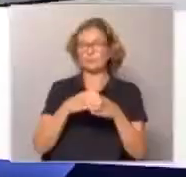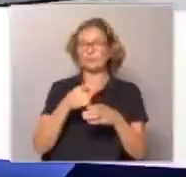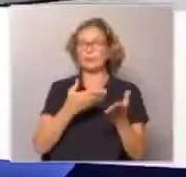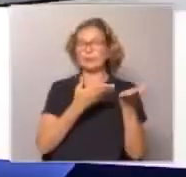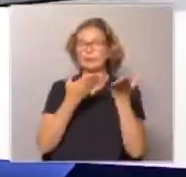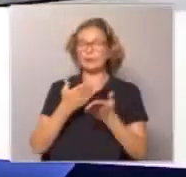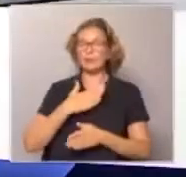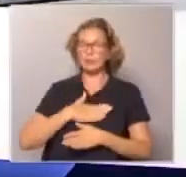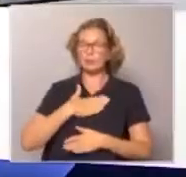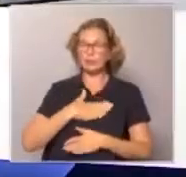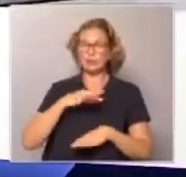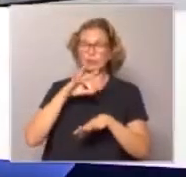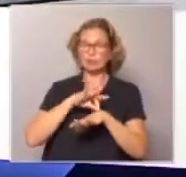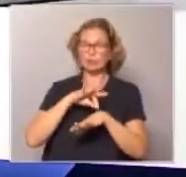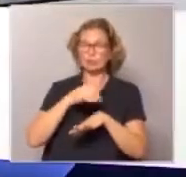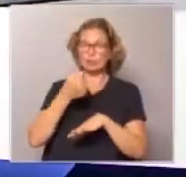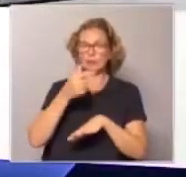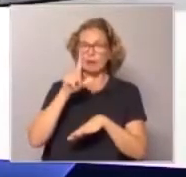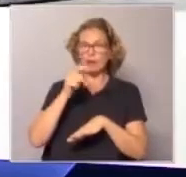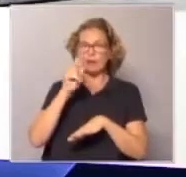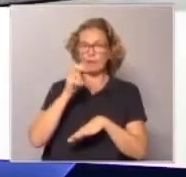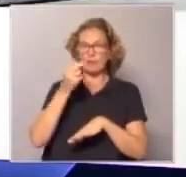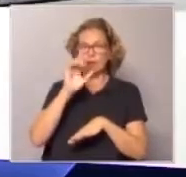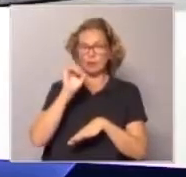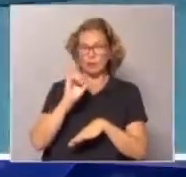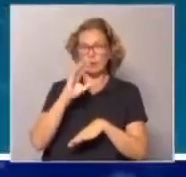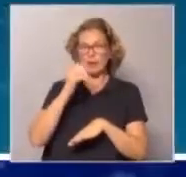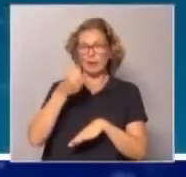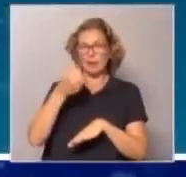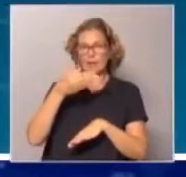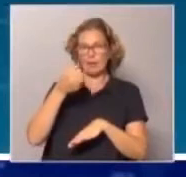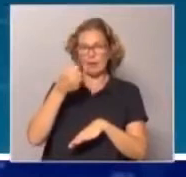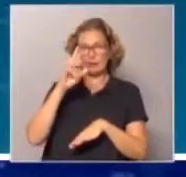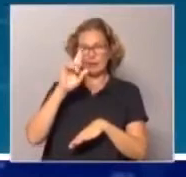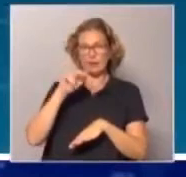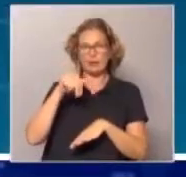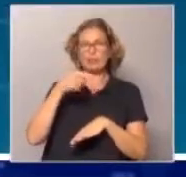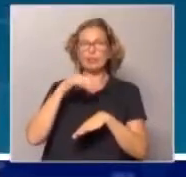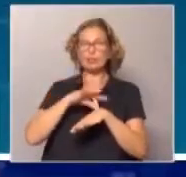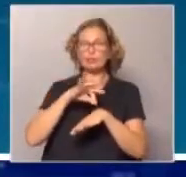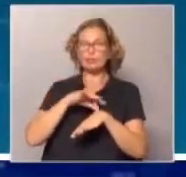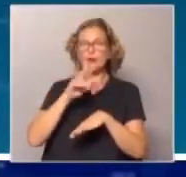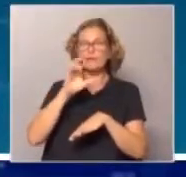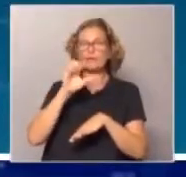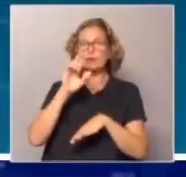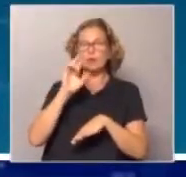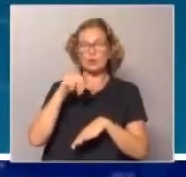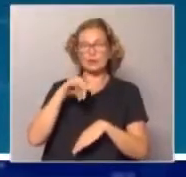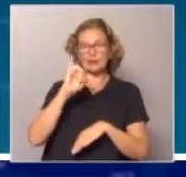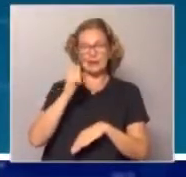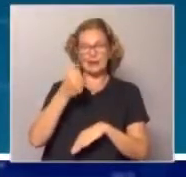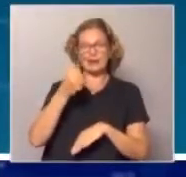Recibimos con muchísimo gusto al doctor Álvaro Cabana, quien es el doctor en ciencias biológicas y a la doctora Verónica Nin,